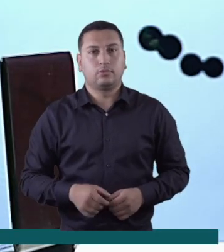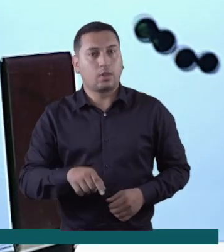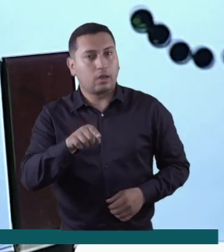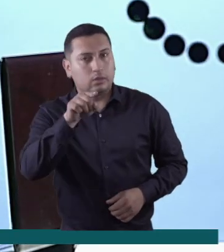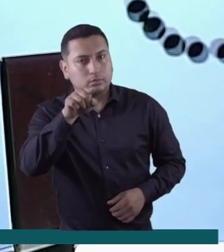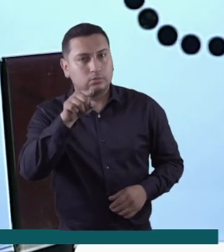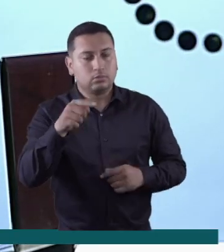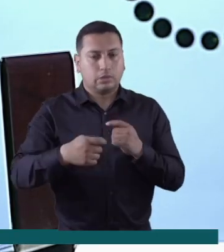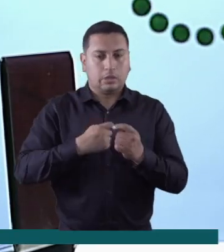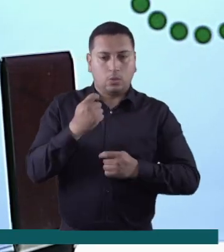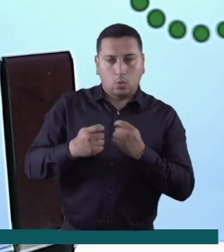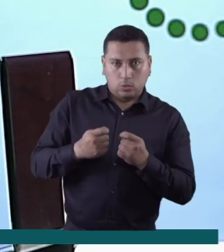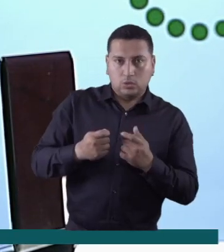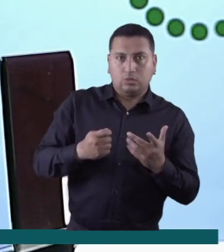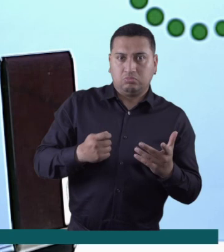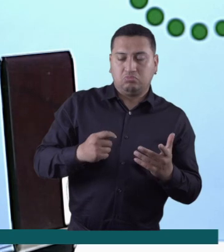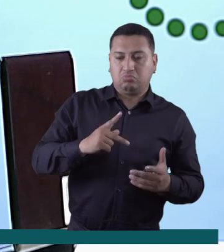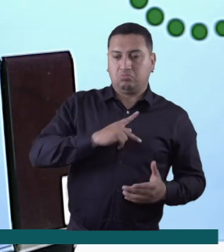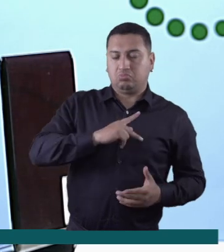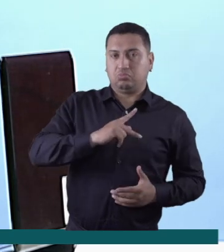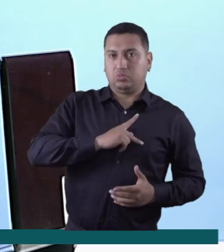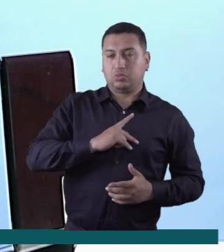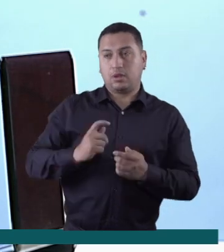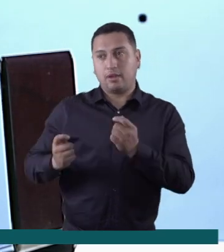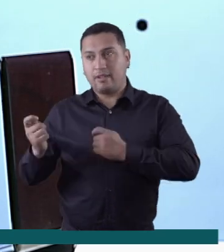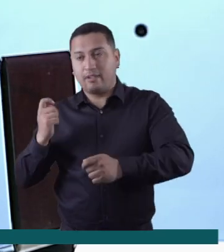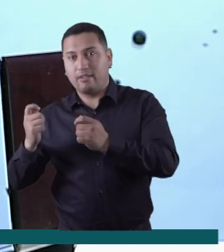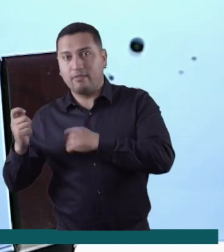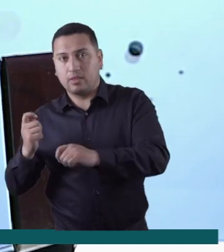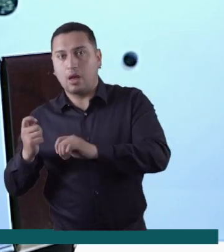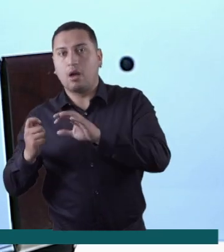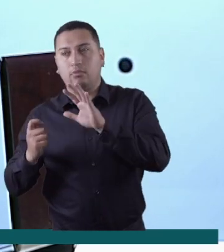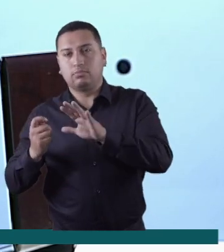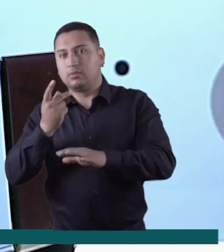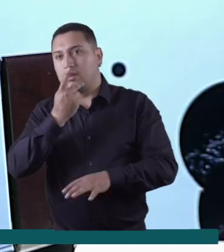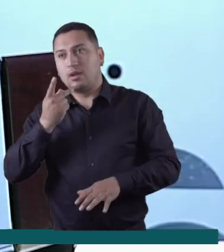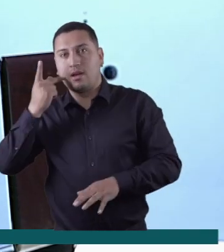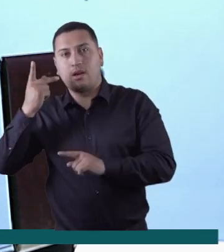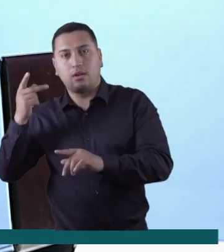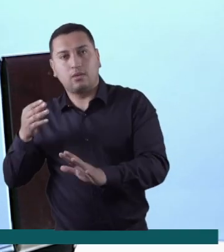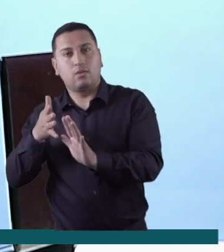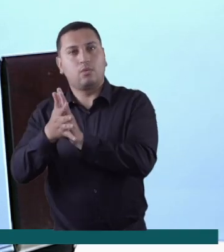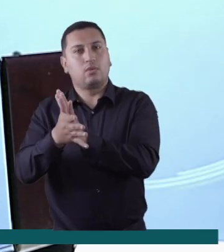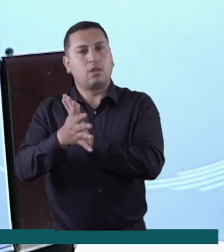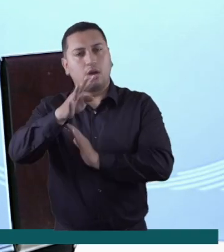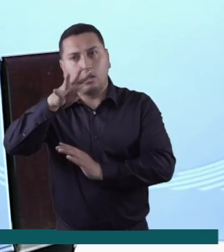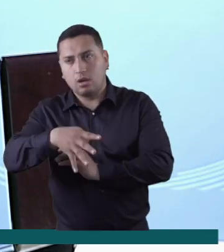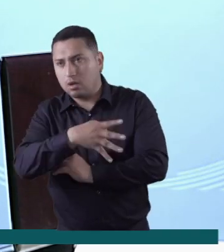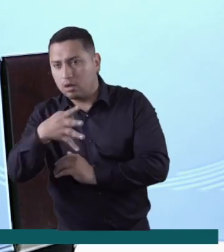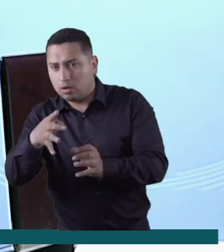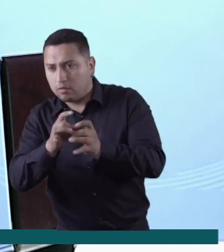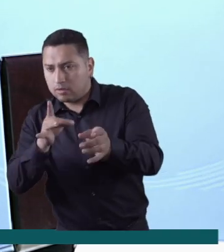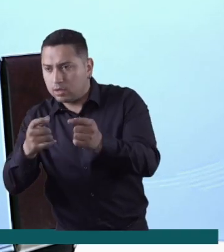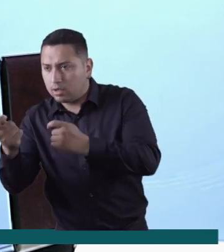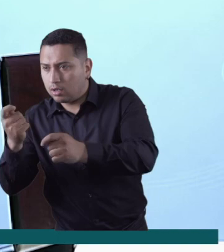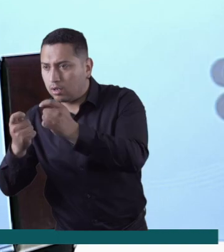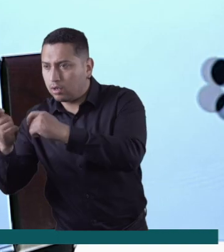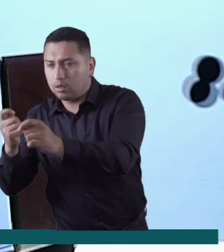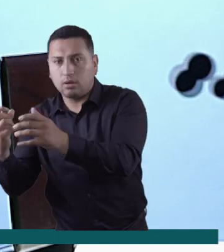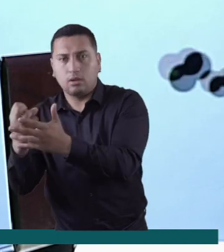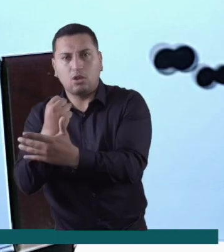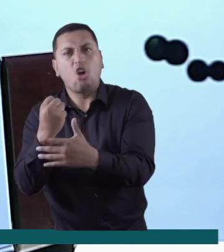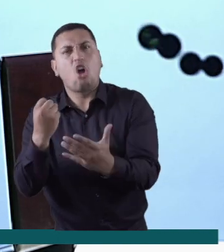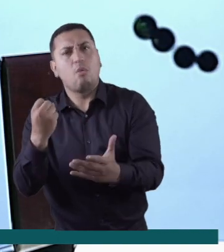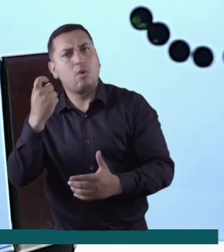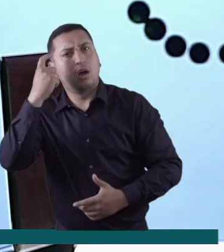Si usted tiene un pequeño negocio o se dedica a las ventas, tome nota porque Karen Suárez nos cuenta cómo aprovechar esas fechas especiales en las que puede